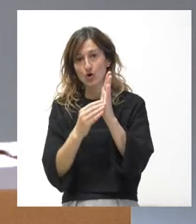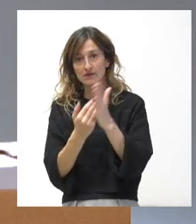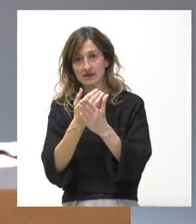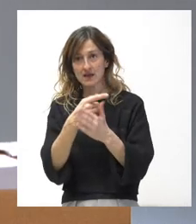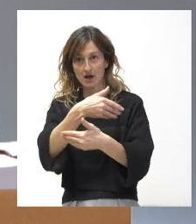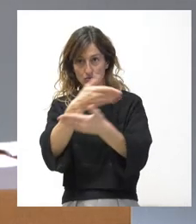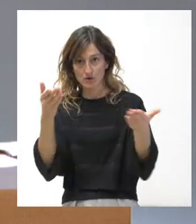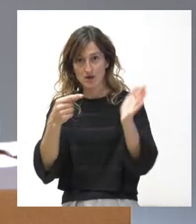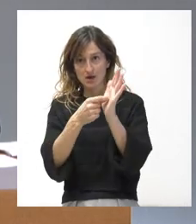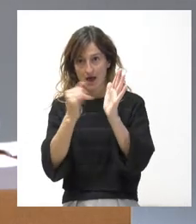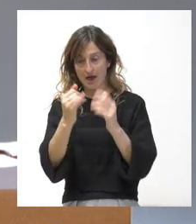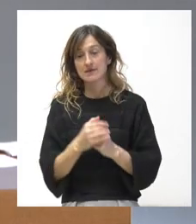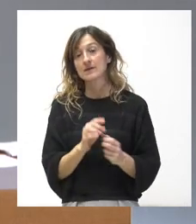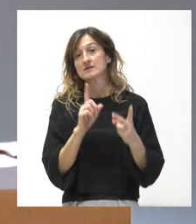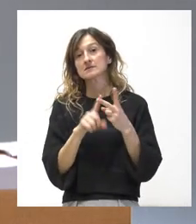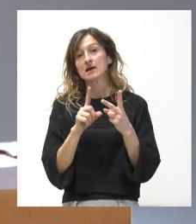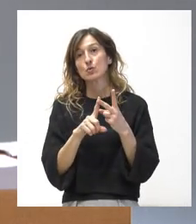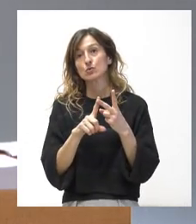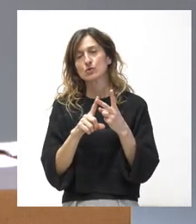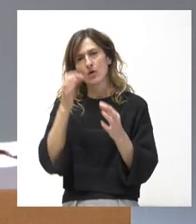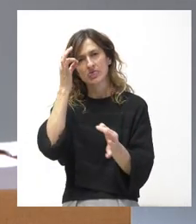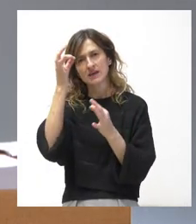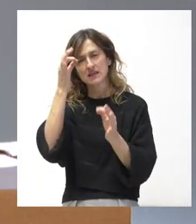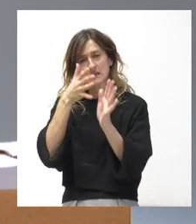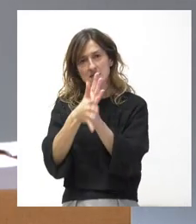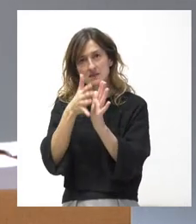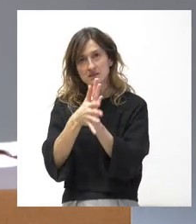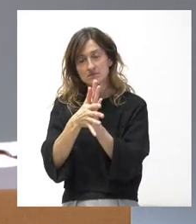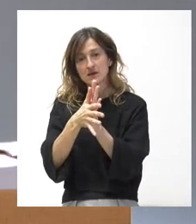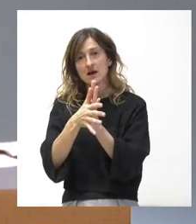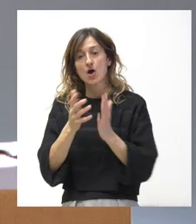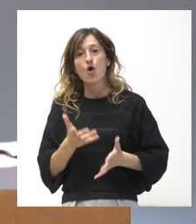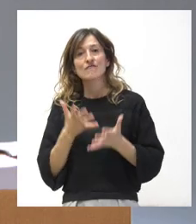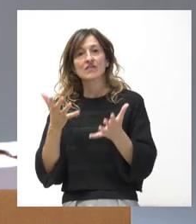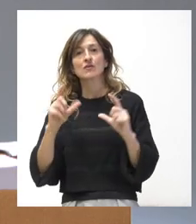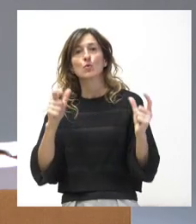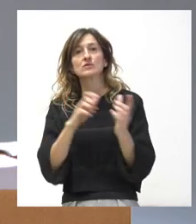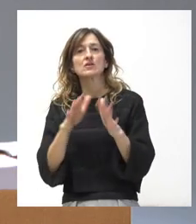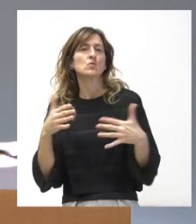en la documentación y, segundo, para entrar con más detalle en el dispositivo que se ha ofrecido por parte de la Junta de Castilla y León.